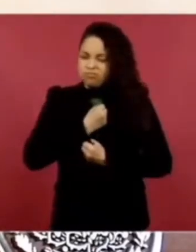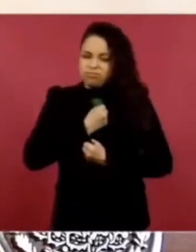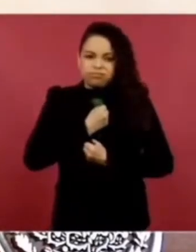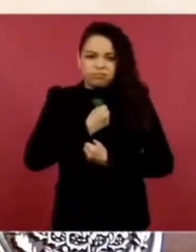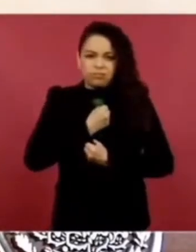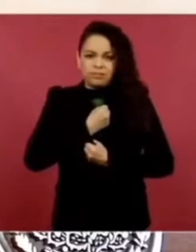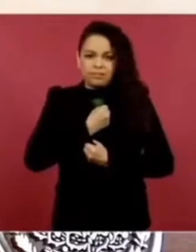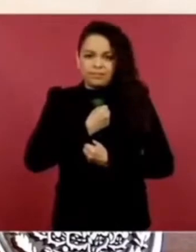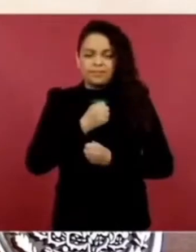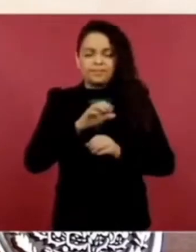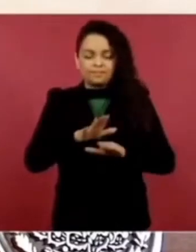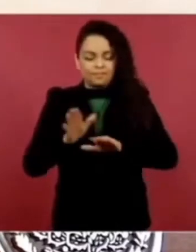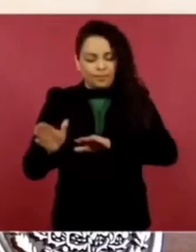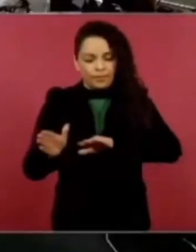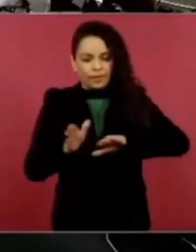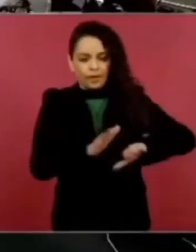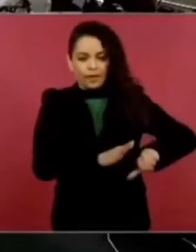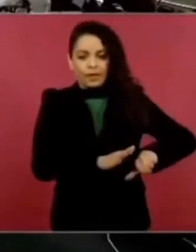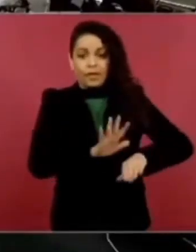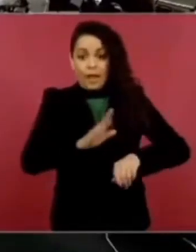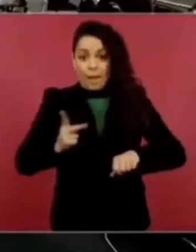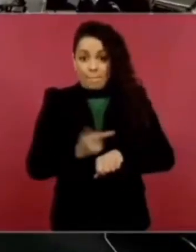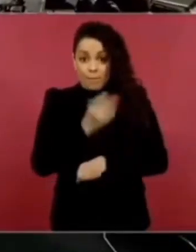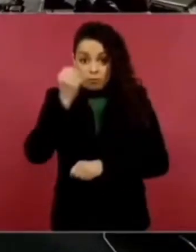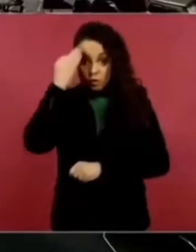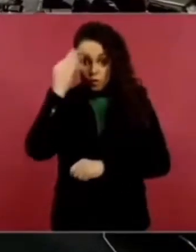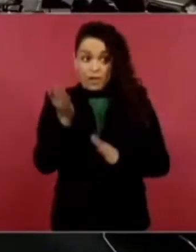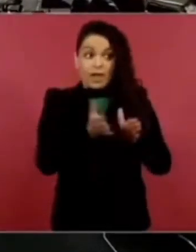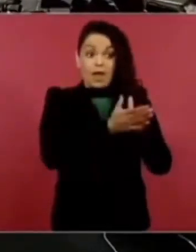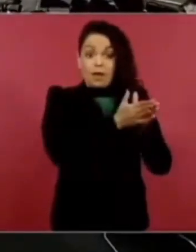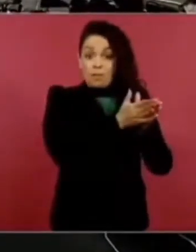en ese entonces, esto para los jóvenes,